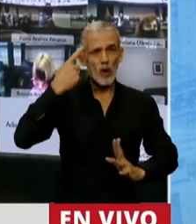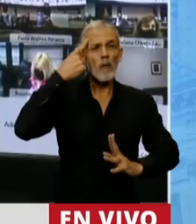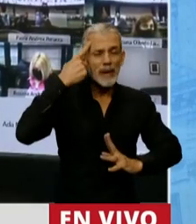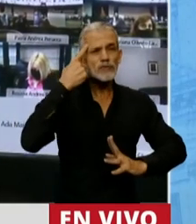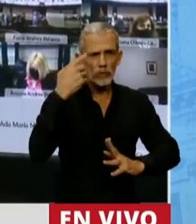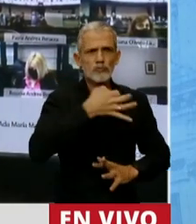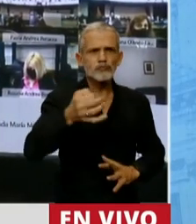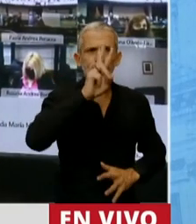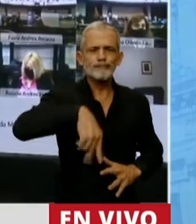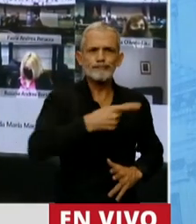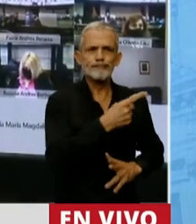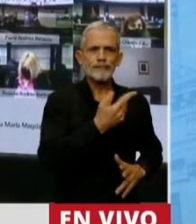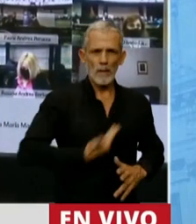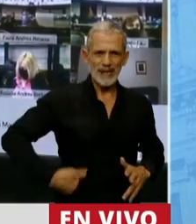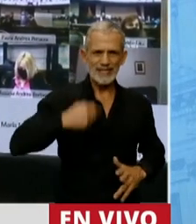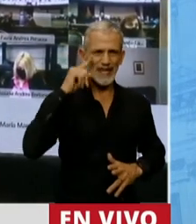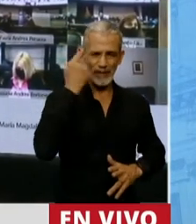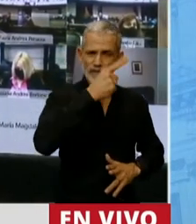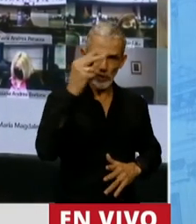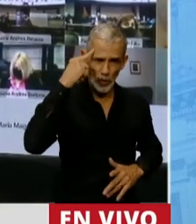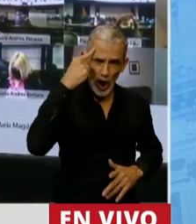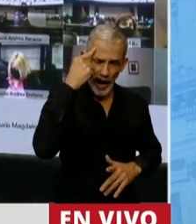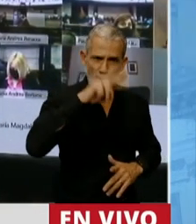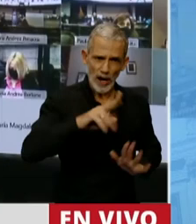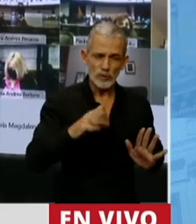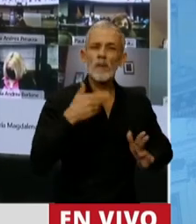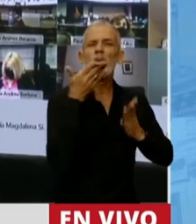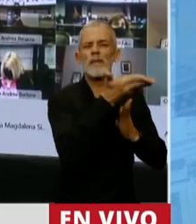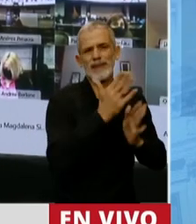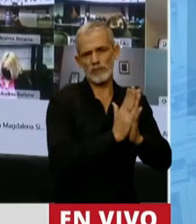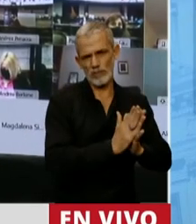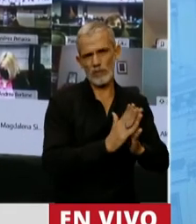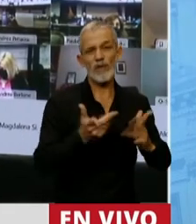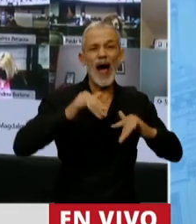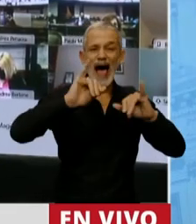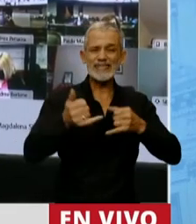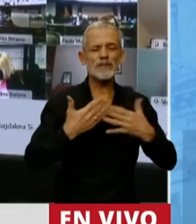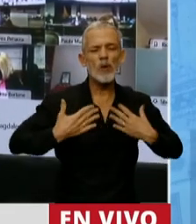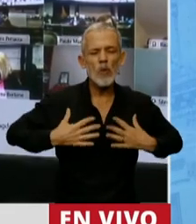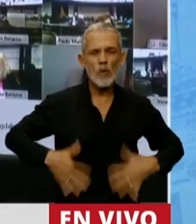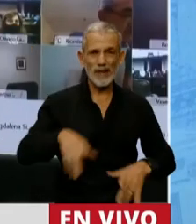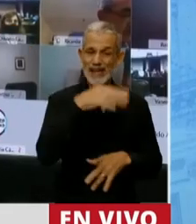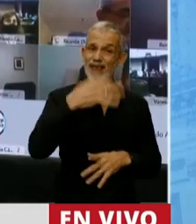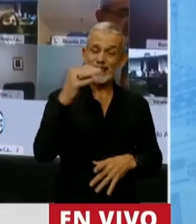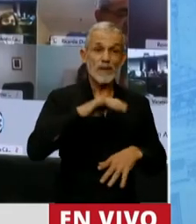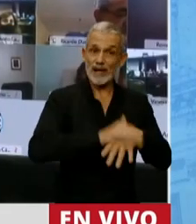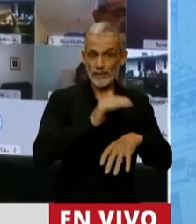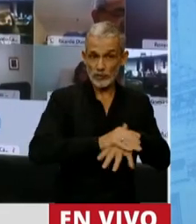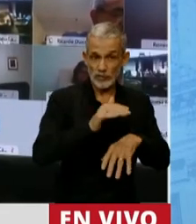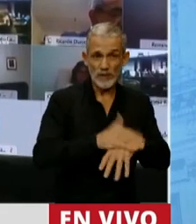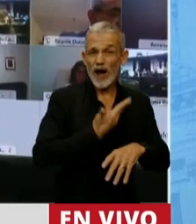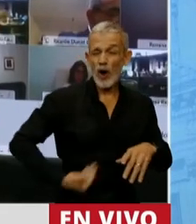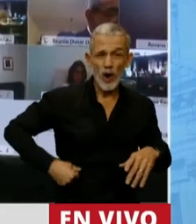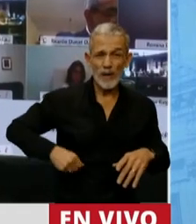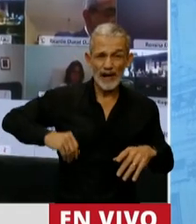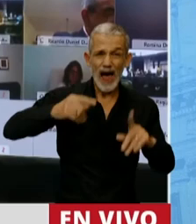que creen en la palabra del señor Presidente de la Nación, le pedimos que acepte con humildad que tiene la responsabilidad de